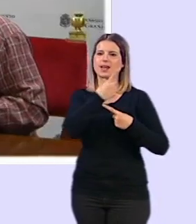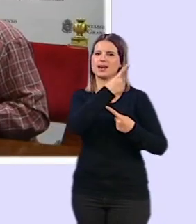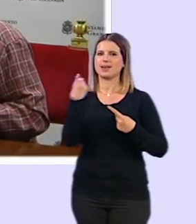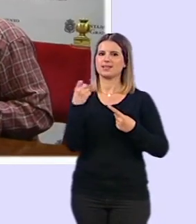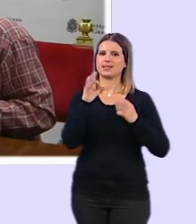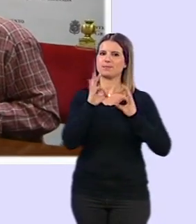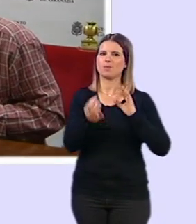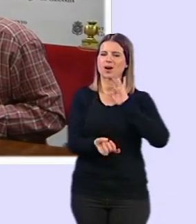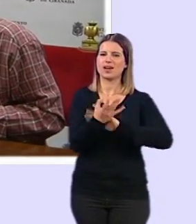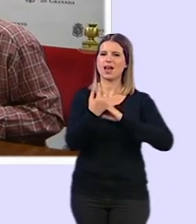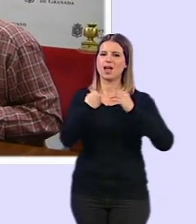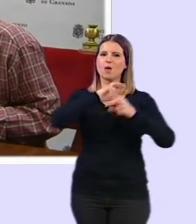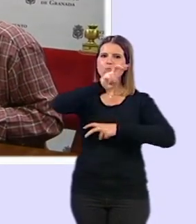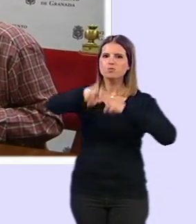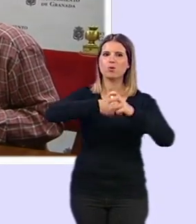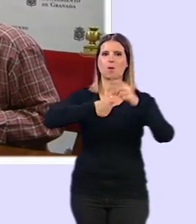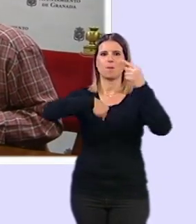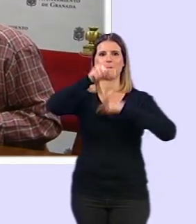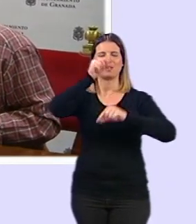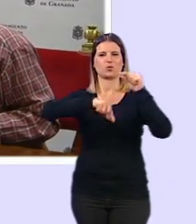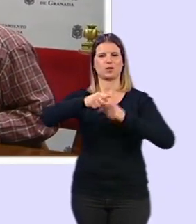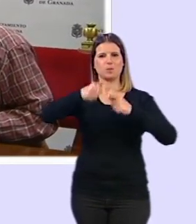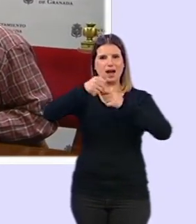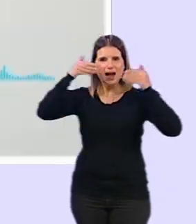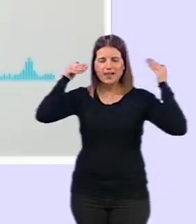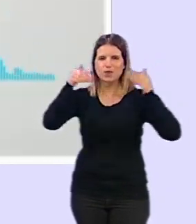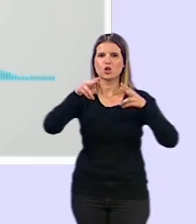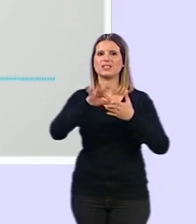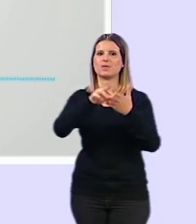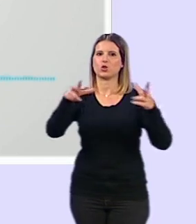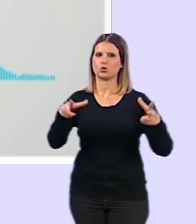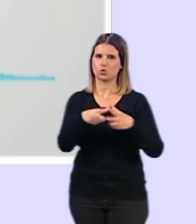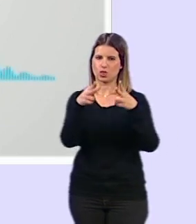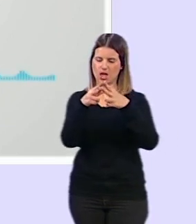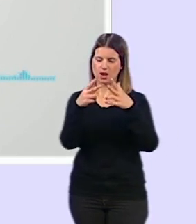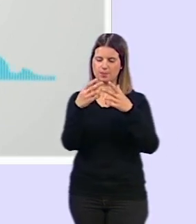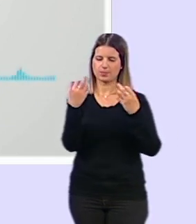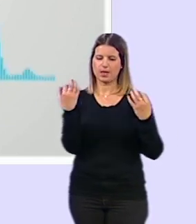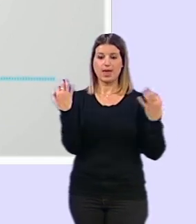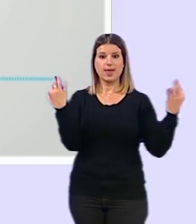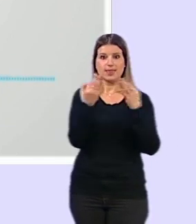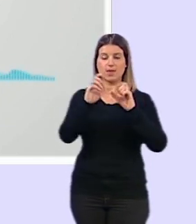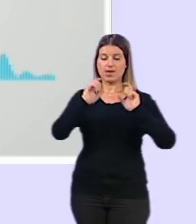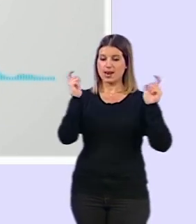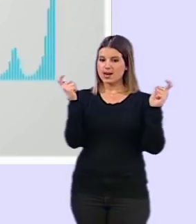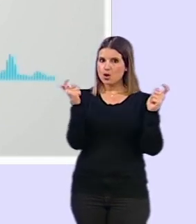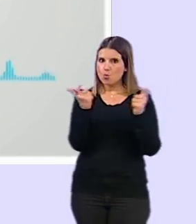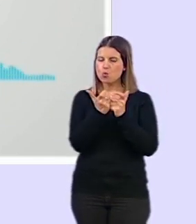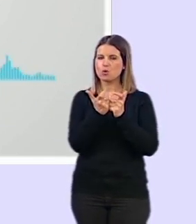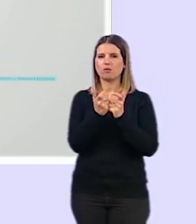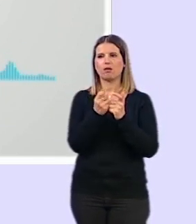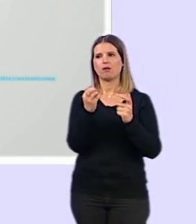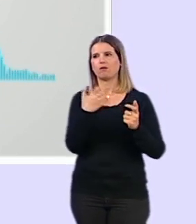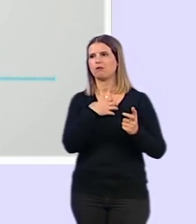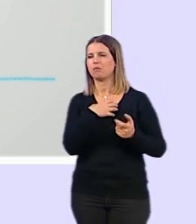presupuestos con especial atención a la potenciación de los servicios sociales. Hay que reunirse y no entretenerse